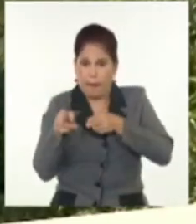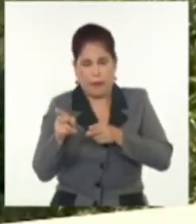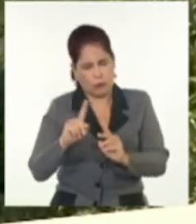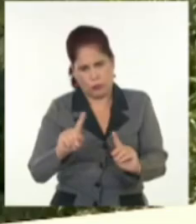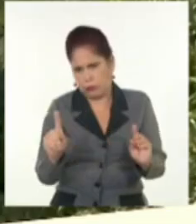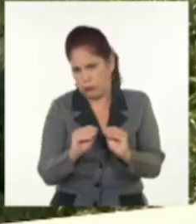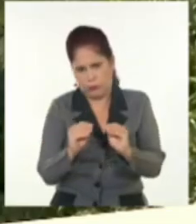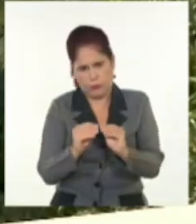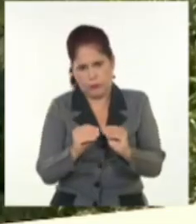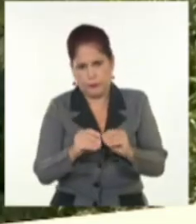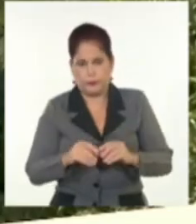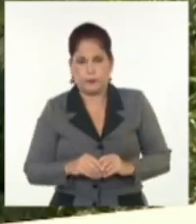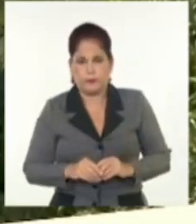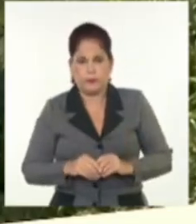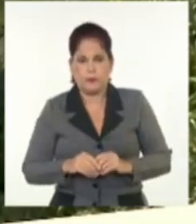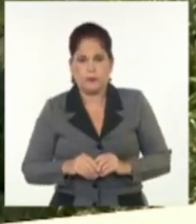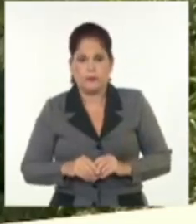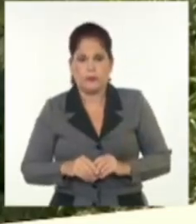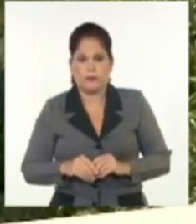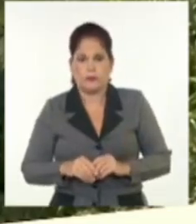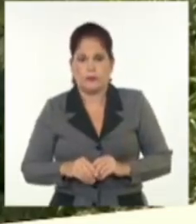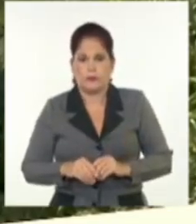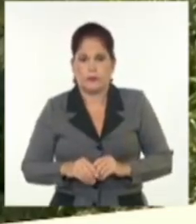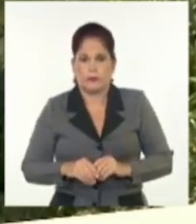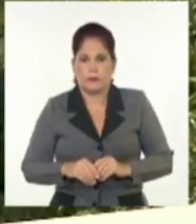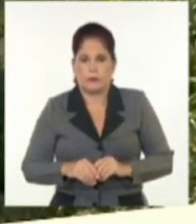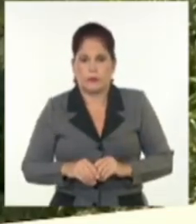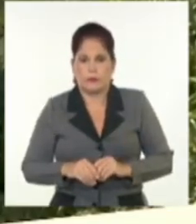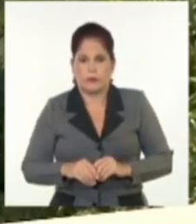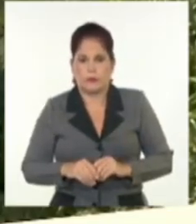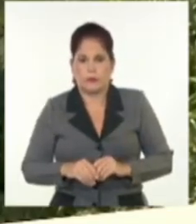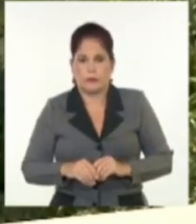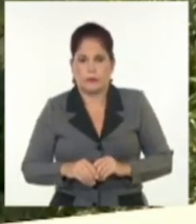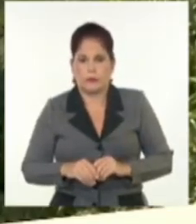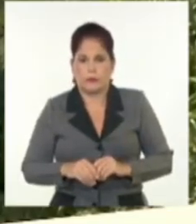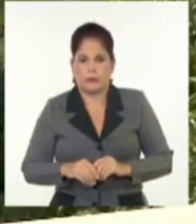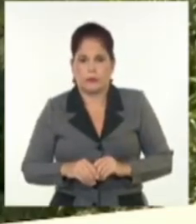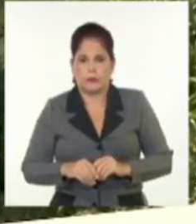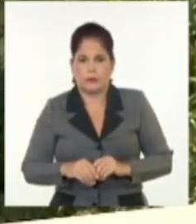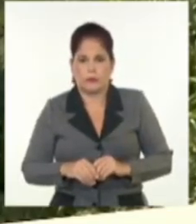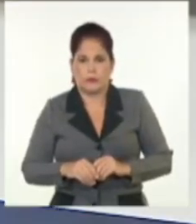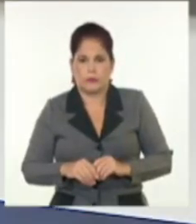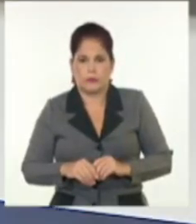levantina. Desde acá, desde Líbano, seguiremos brindando más información.